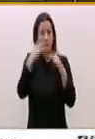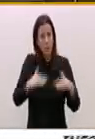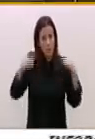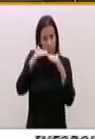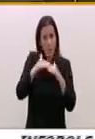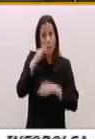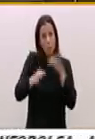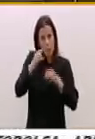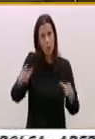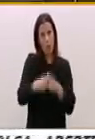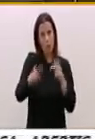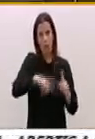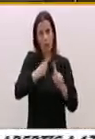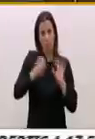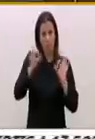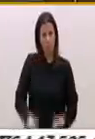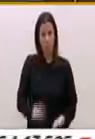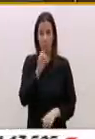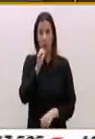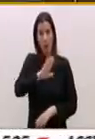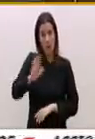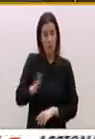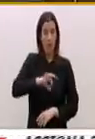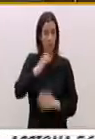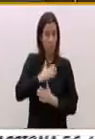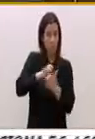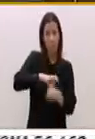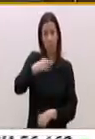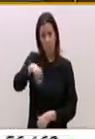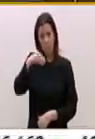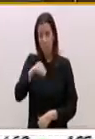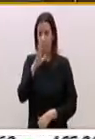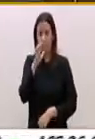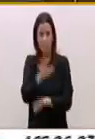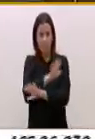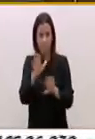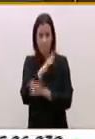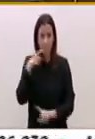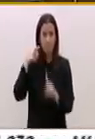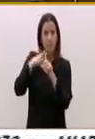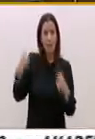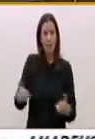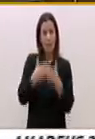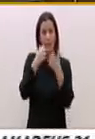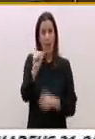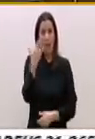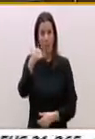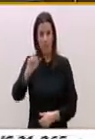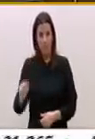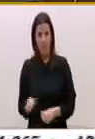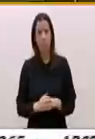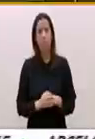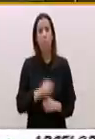Y paso ahora, señorías, señor presidente, a un hecho trágico y me refiero al accidente del Albia. Y aquí permítanme